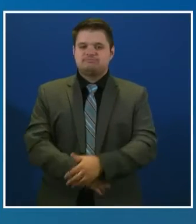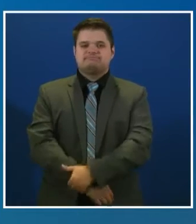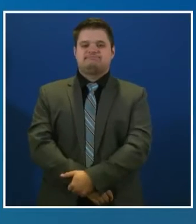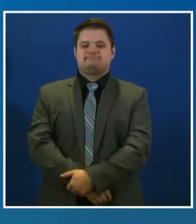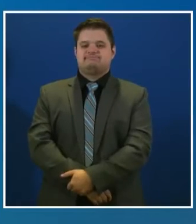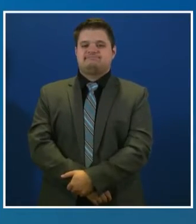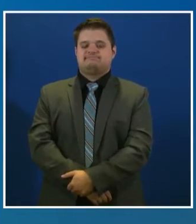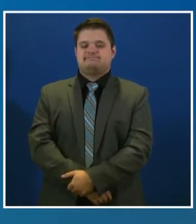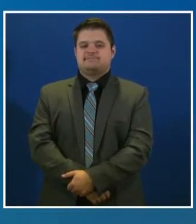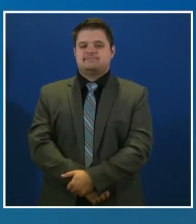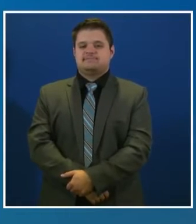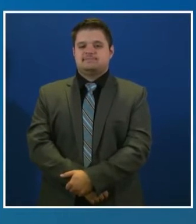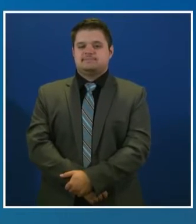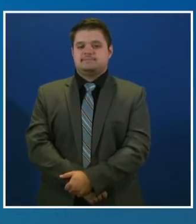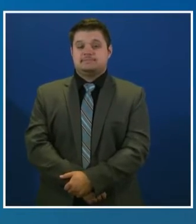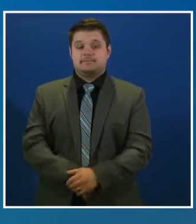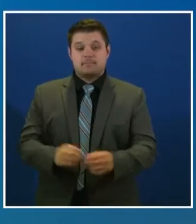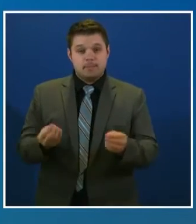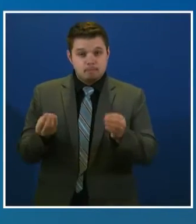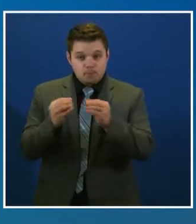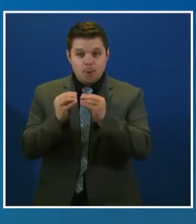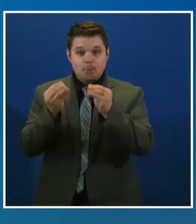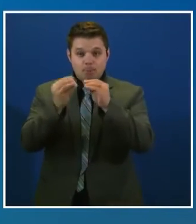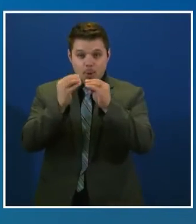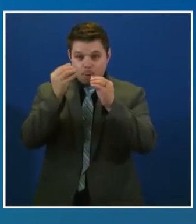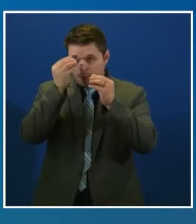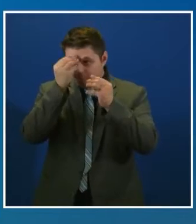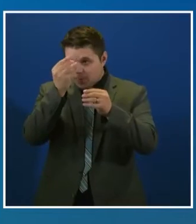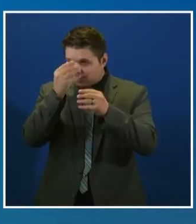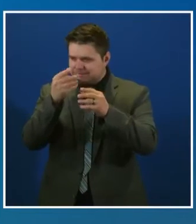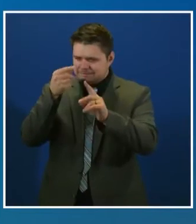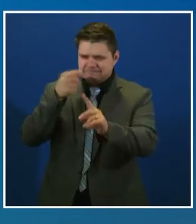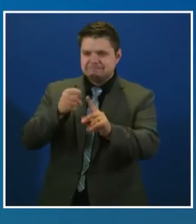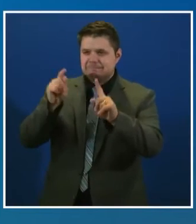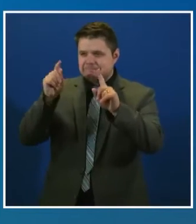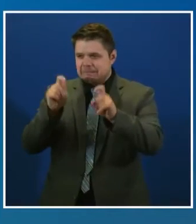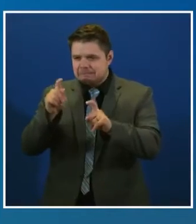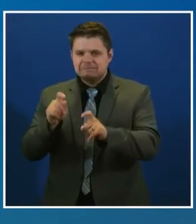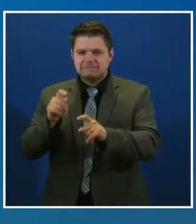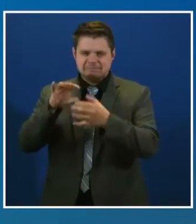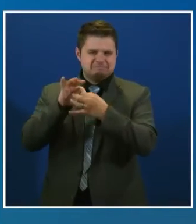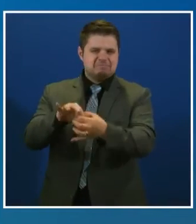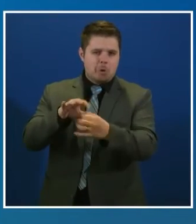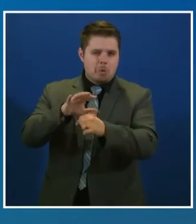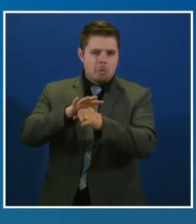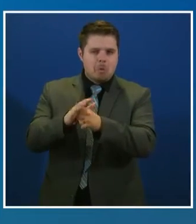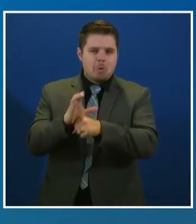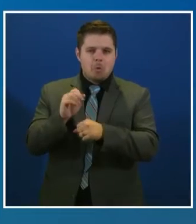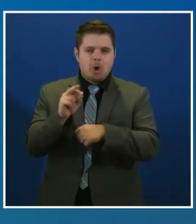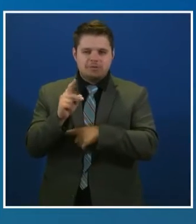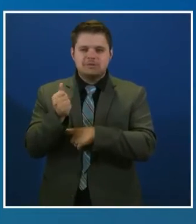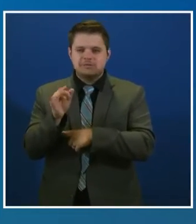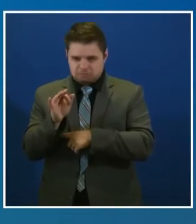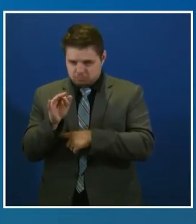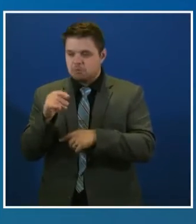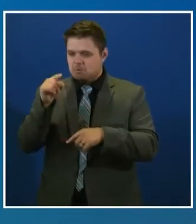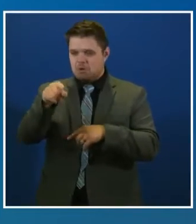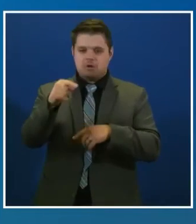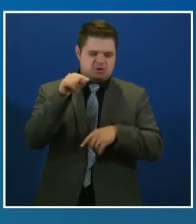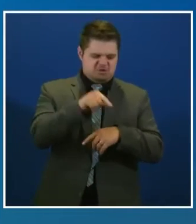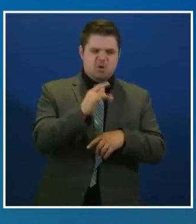edificio. Para obtener más detalles sobre el sitio de prueba consulte el sitio web clarkarneycovidtesting